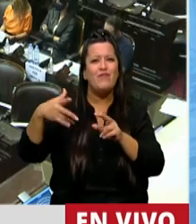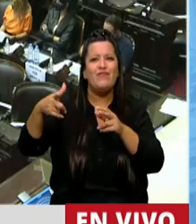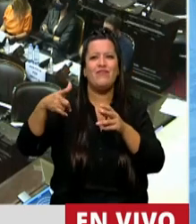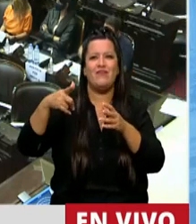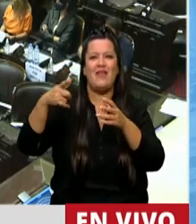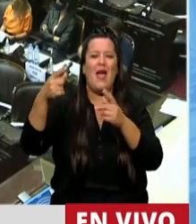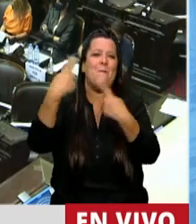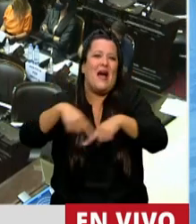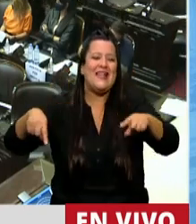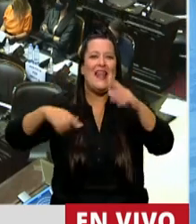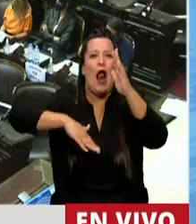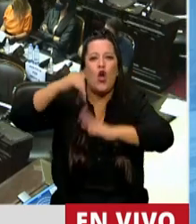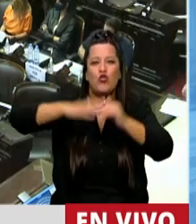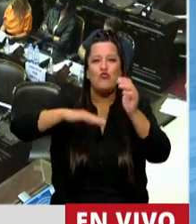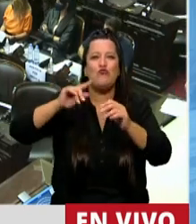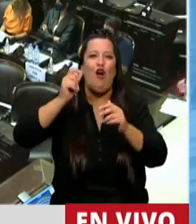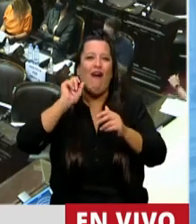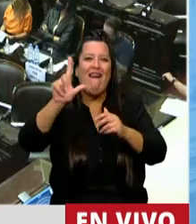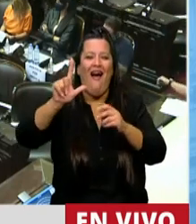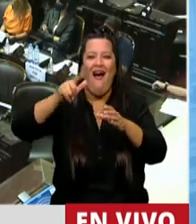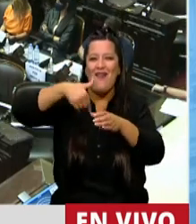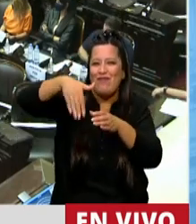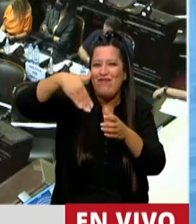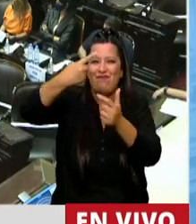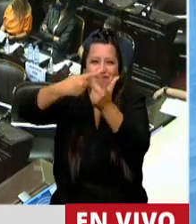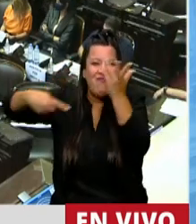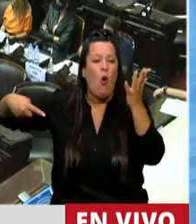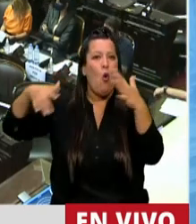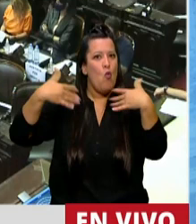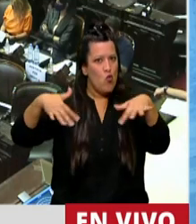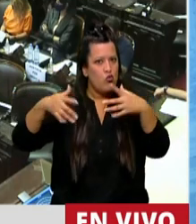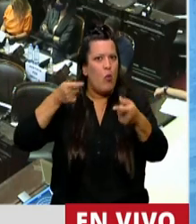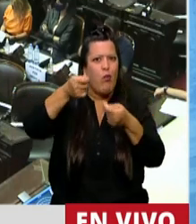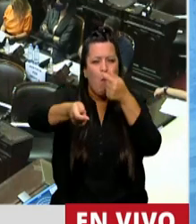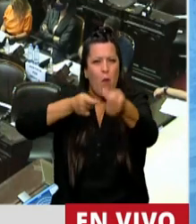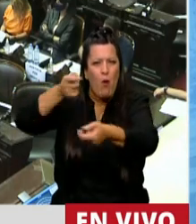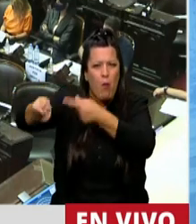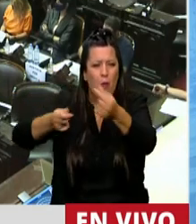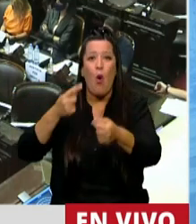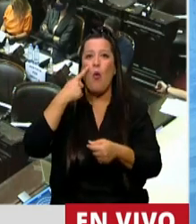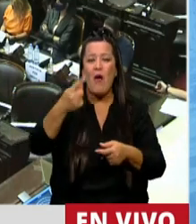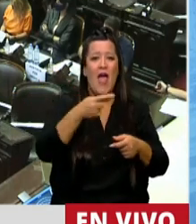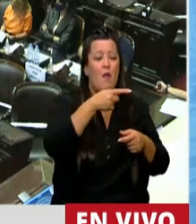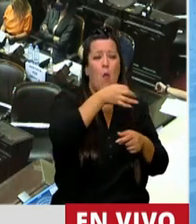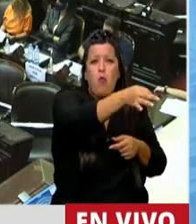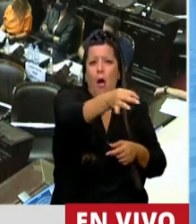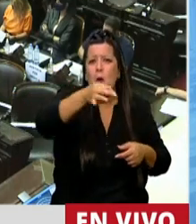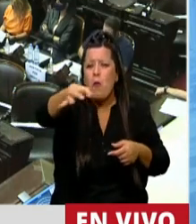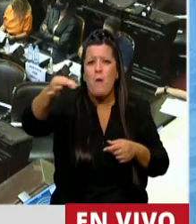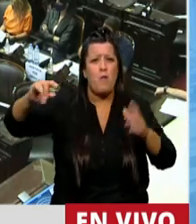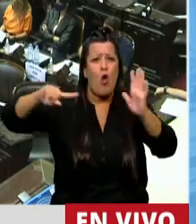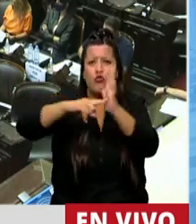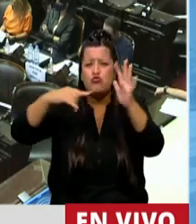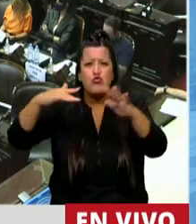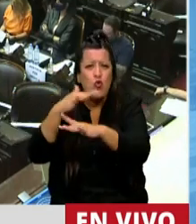de materiales de construcción en toda la Argentina. Vemos pueblo por pueblo, ciudad por ciudad, que hasta